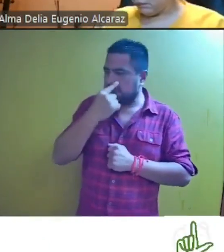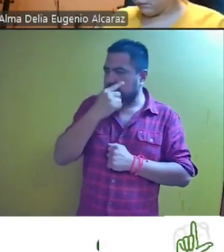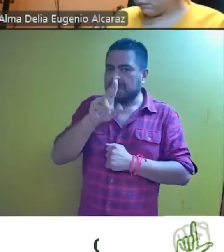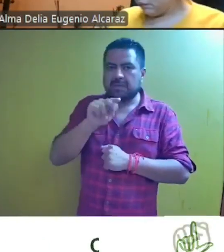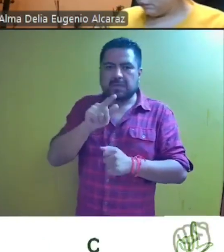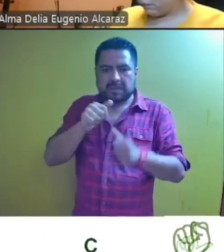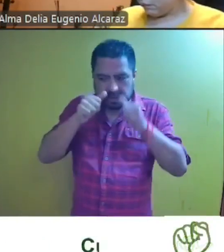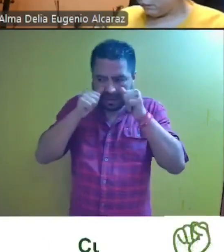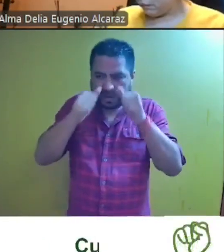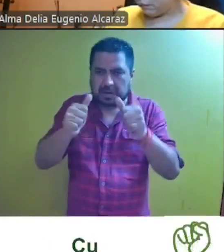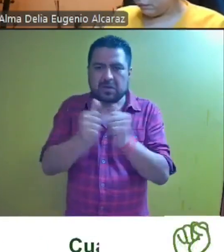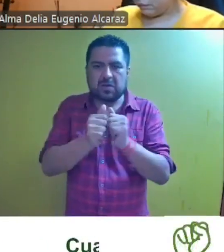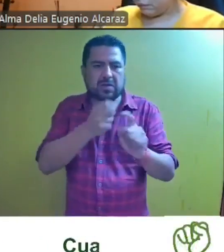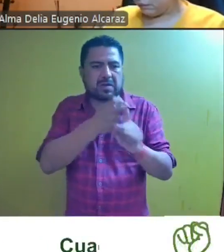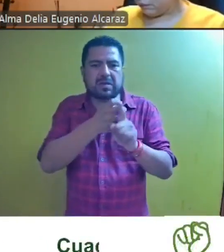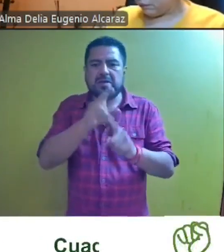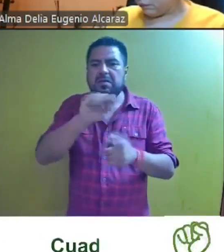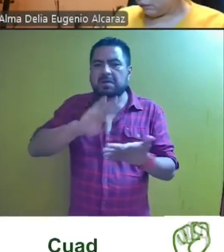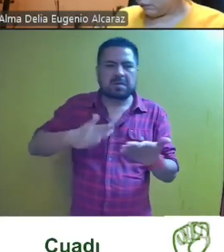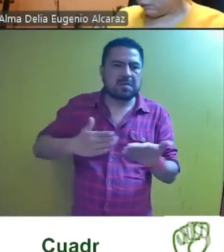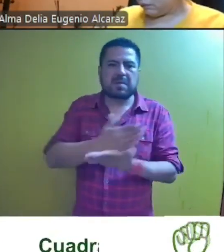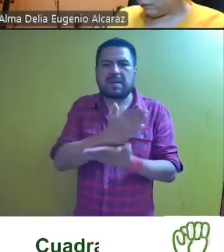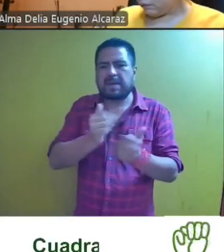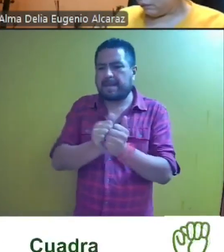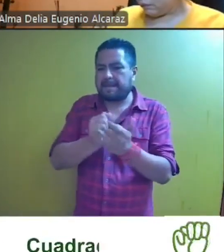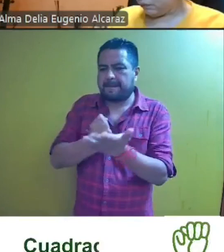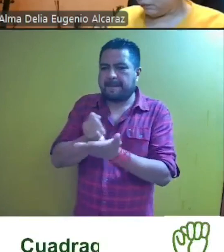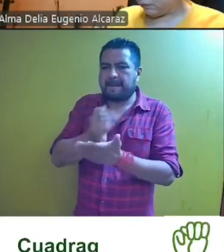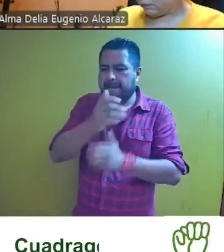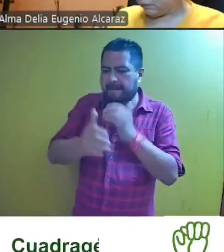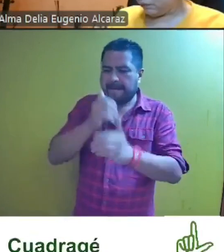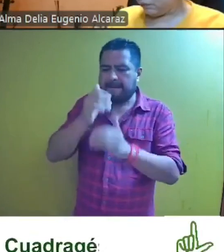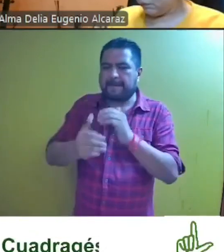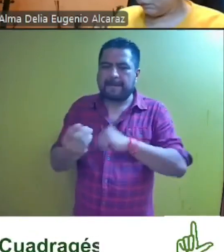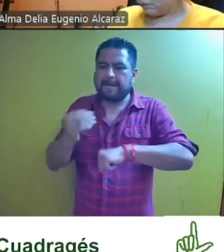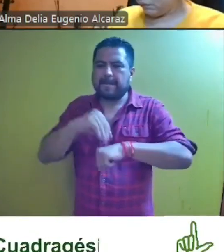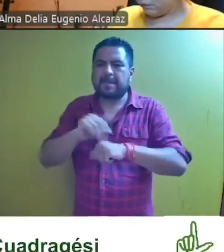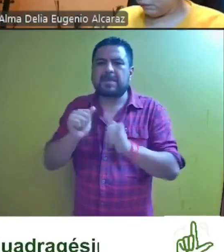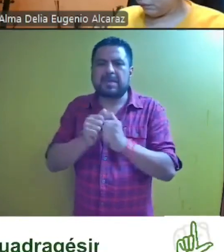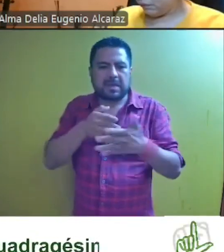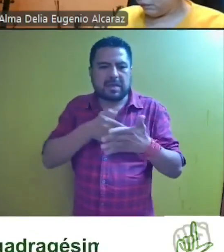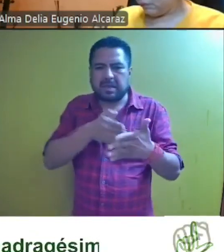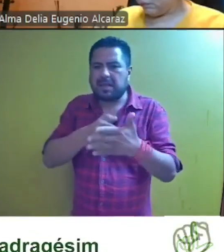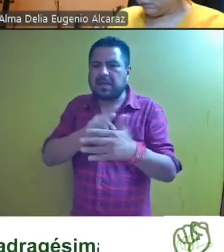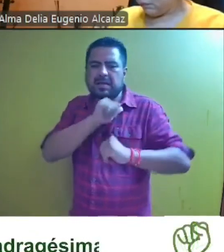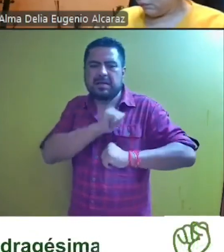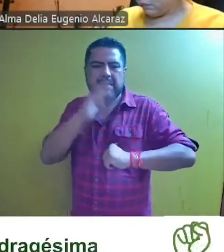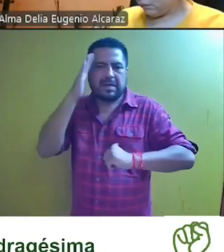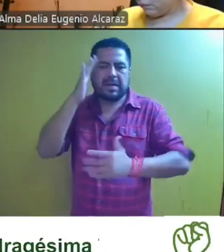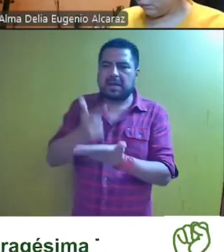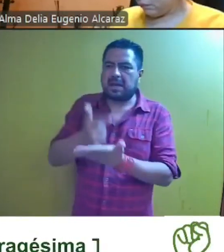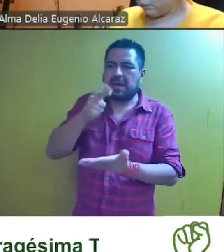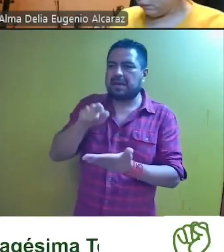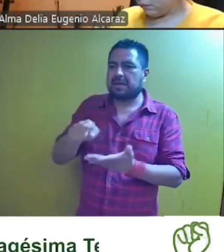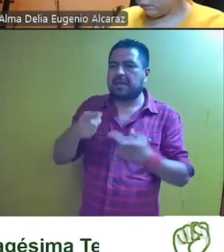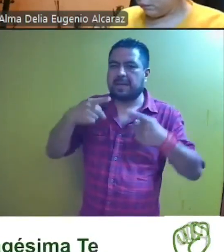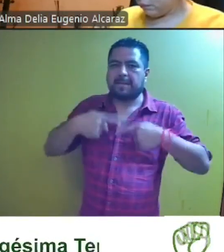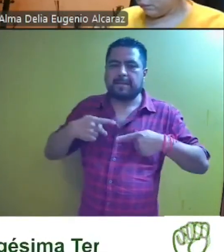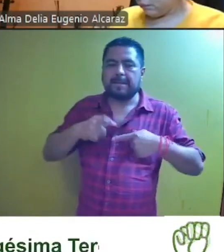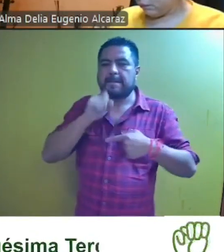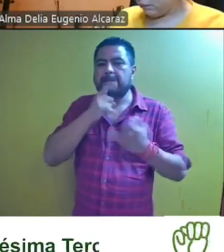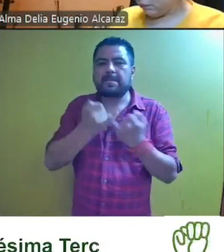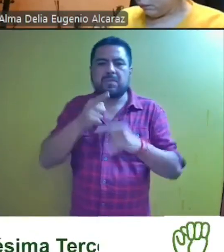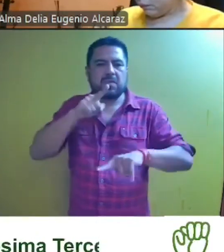no tomar en cuenta ello no trascendió la determinación final de declarar infundada la obstaculización del cargo en agravio de la actora y la